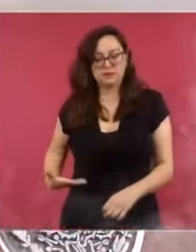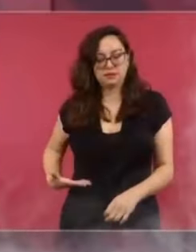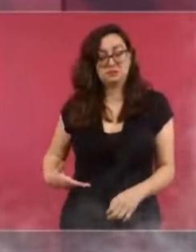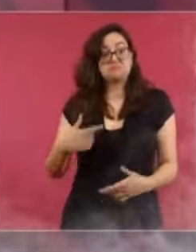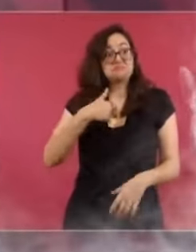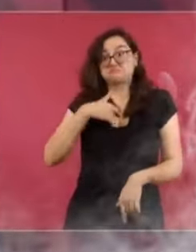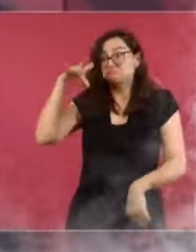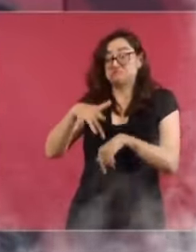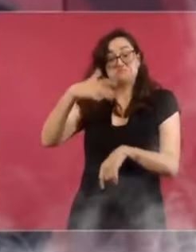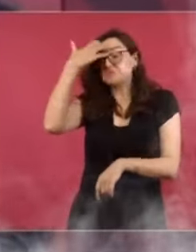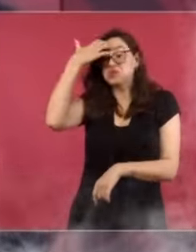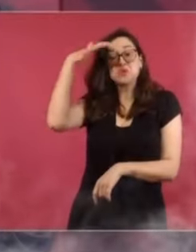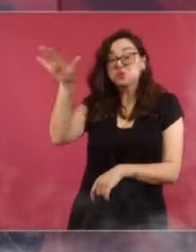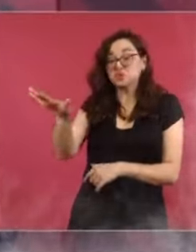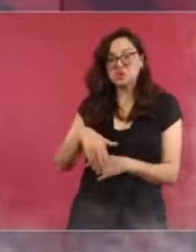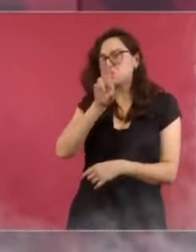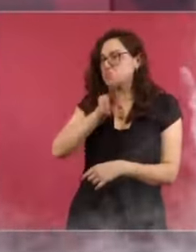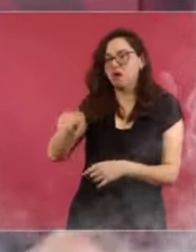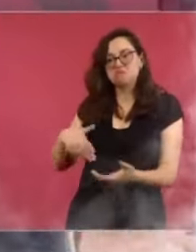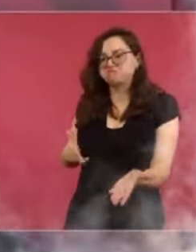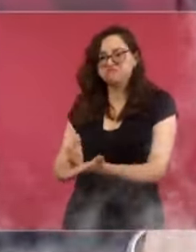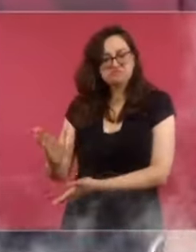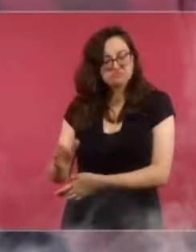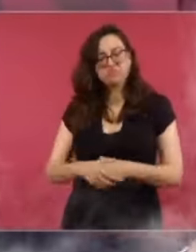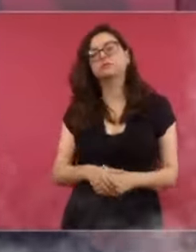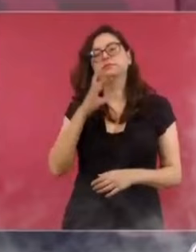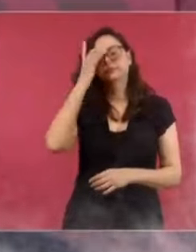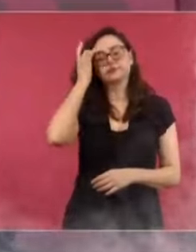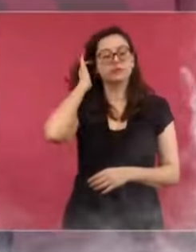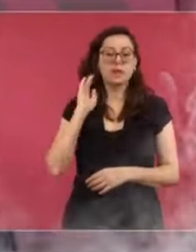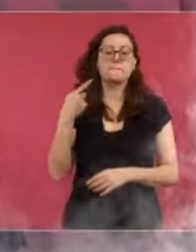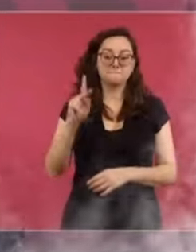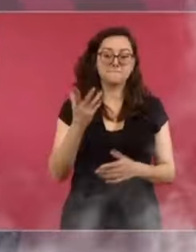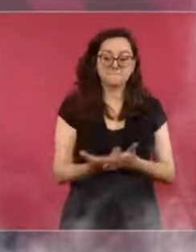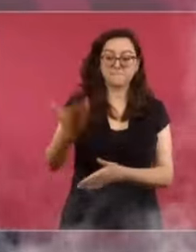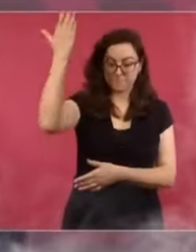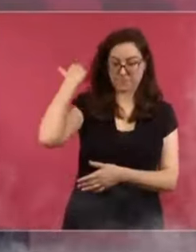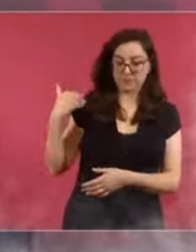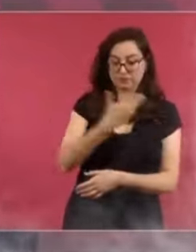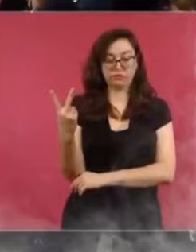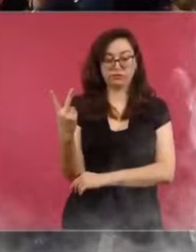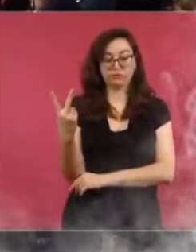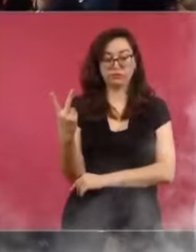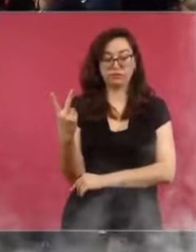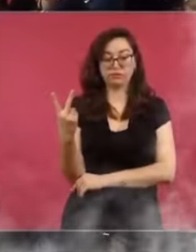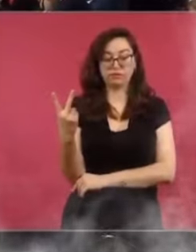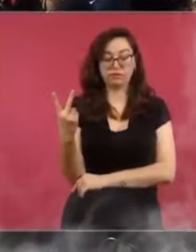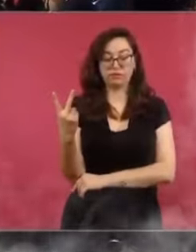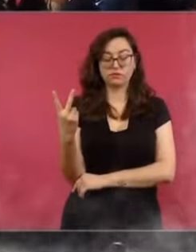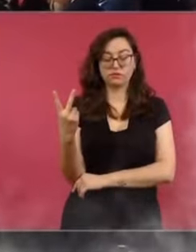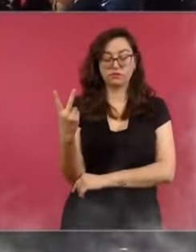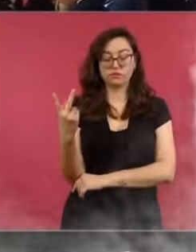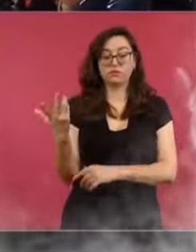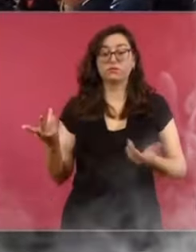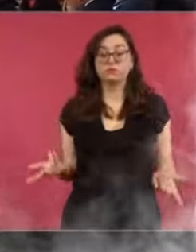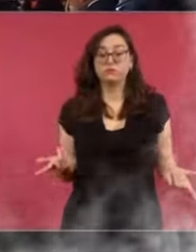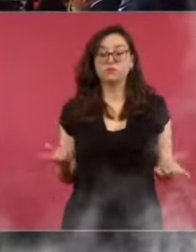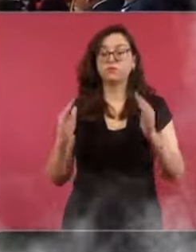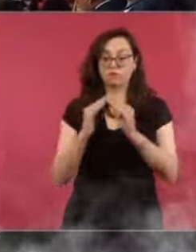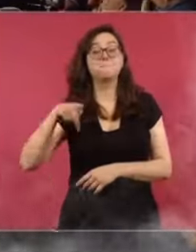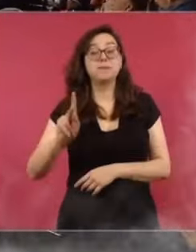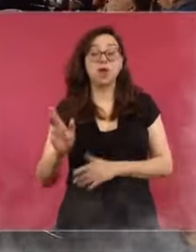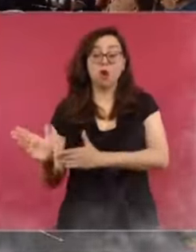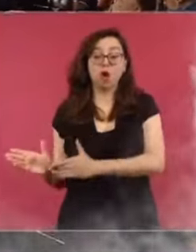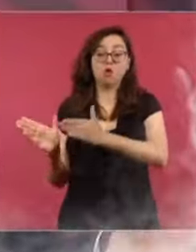Cuando Fox se vende la de Huatulco, se vende la casa, pero queda